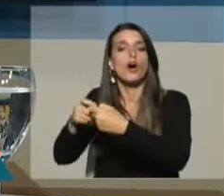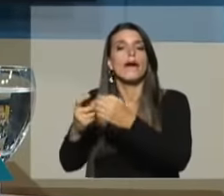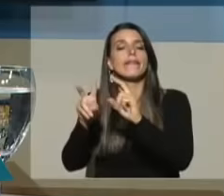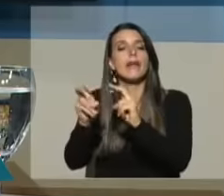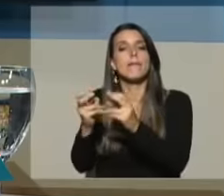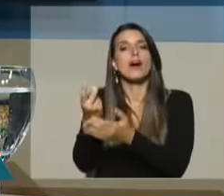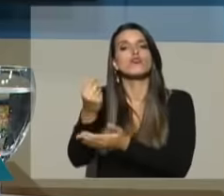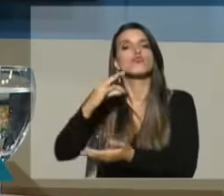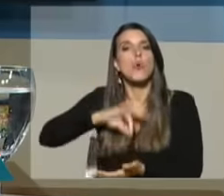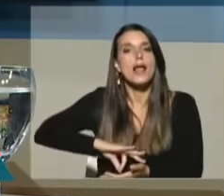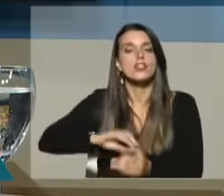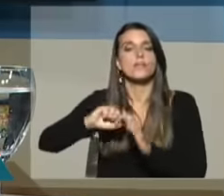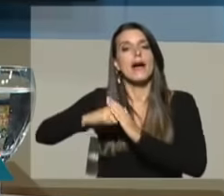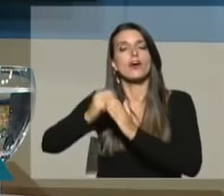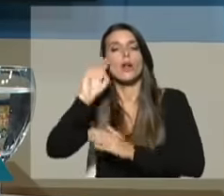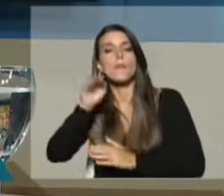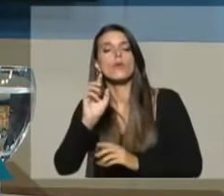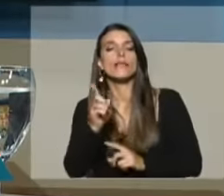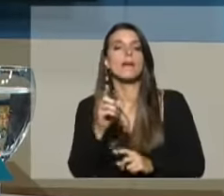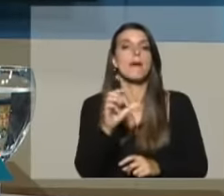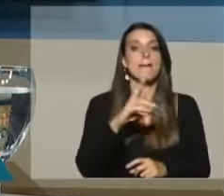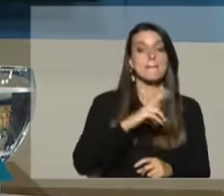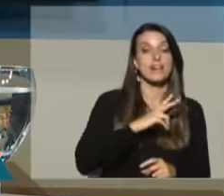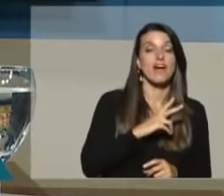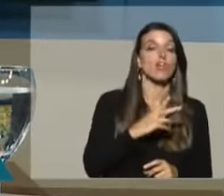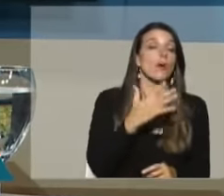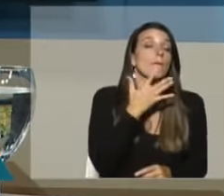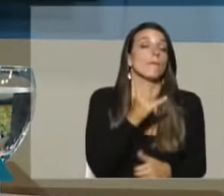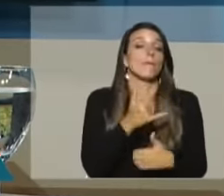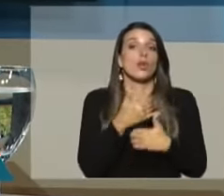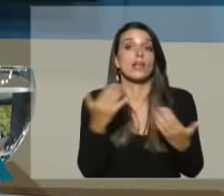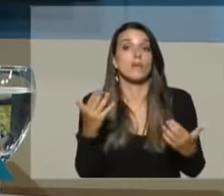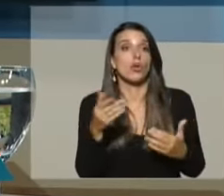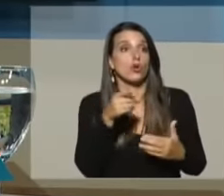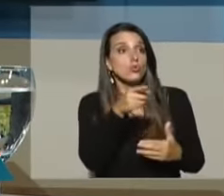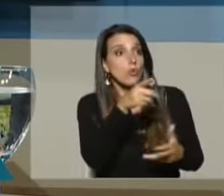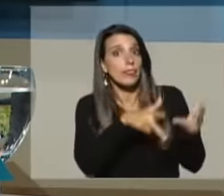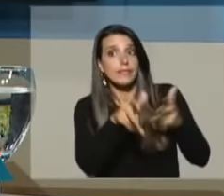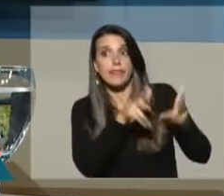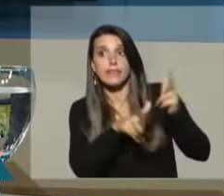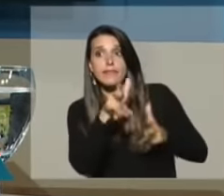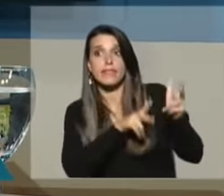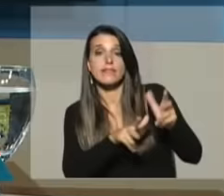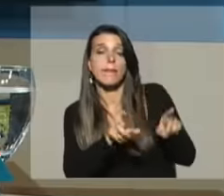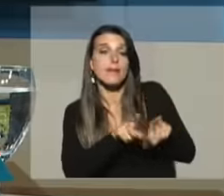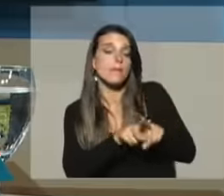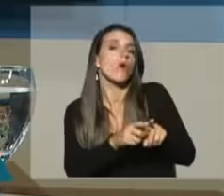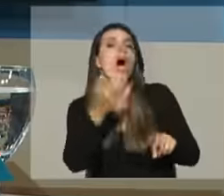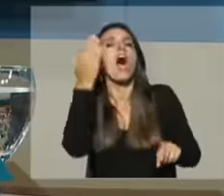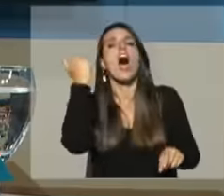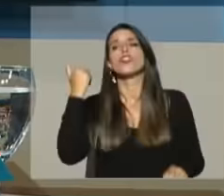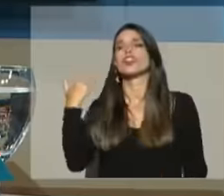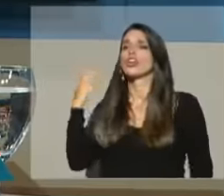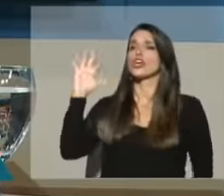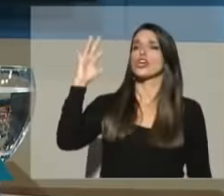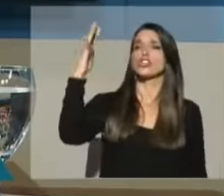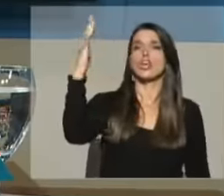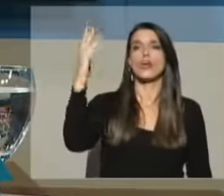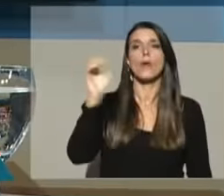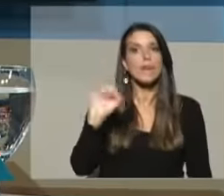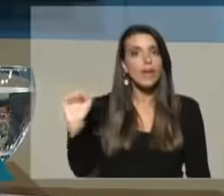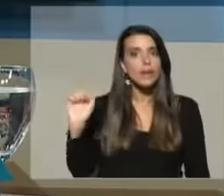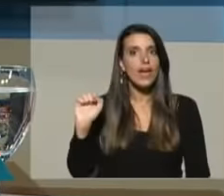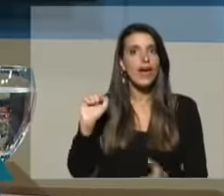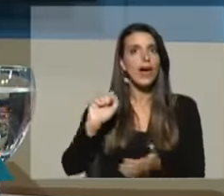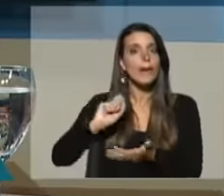tanto en el Banco República como en el sector privado. Y si tomáramos todo lo que dice el señor Michelini, de que antes en el interior se podía